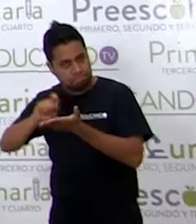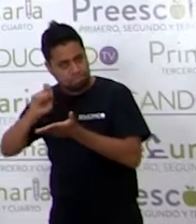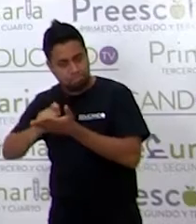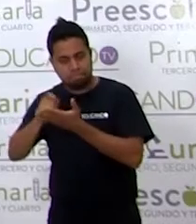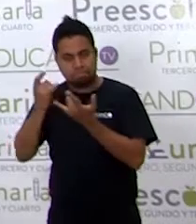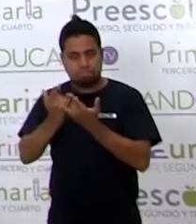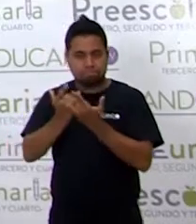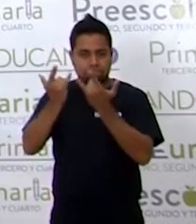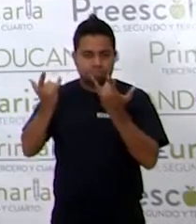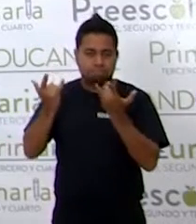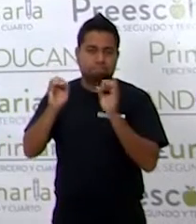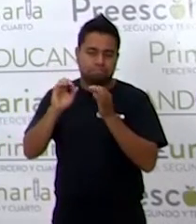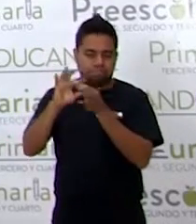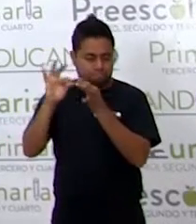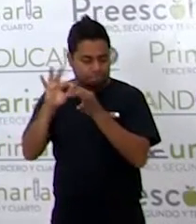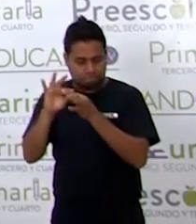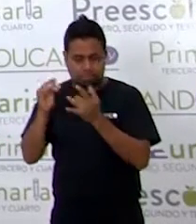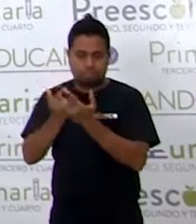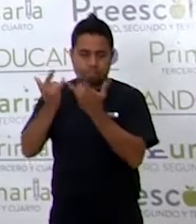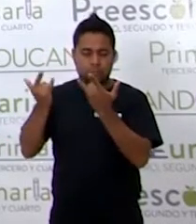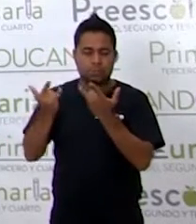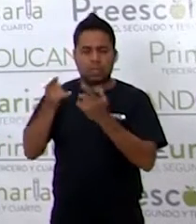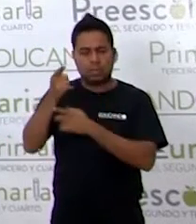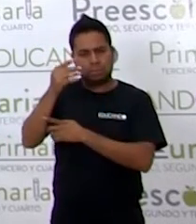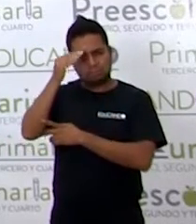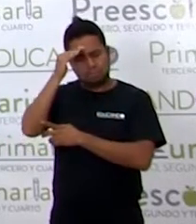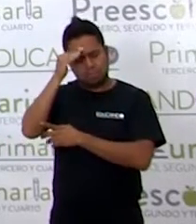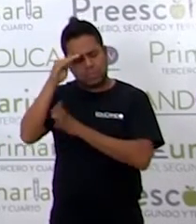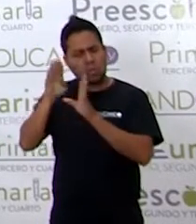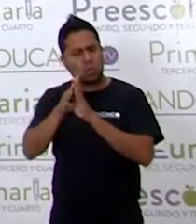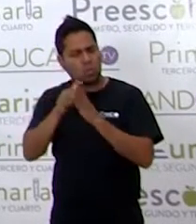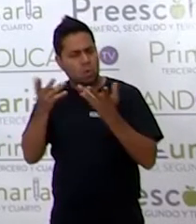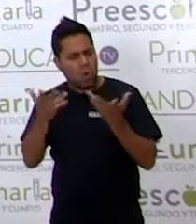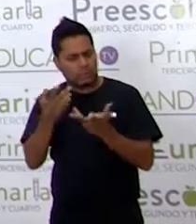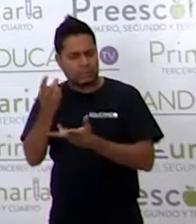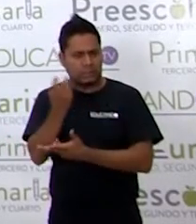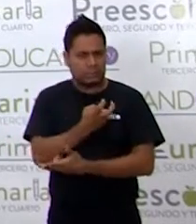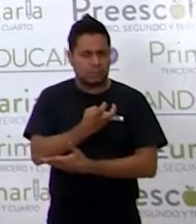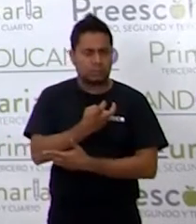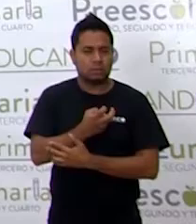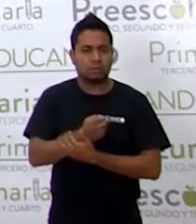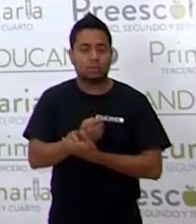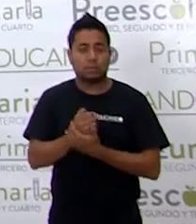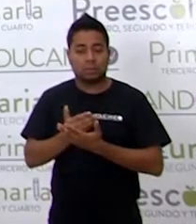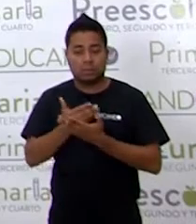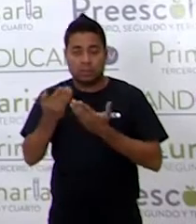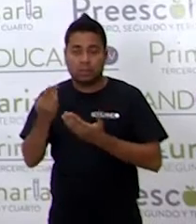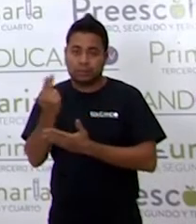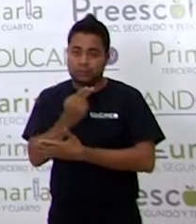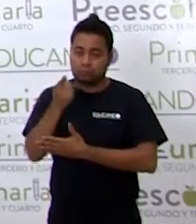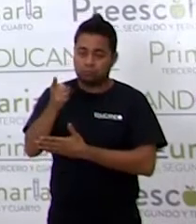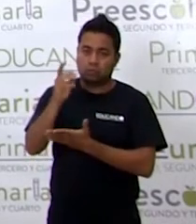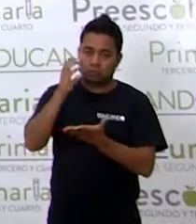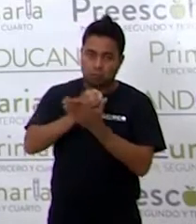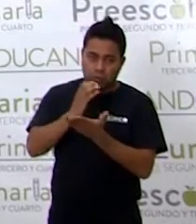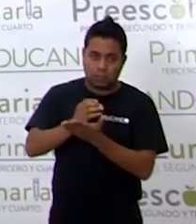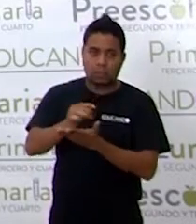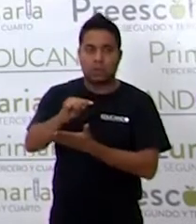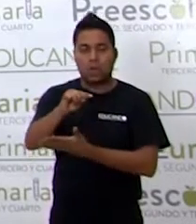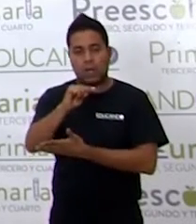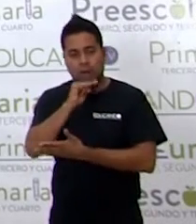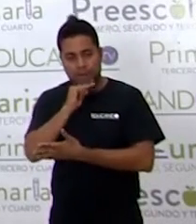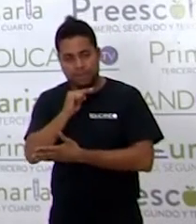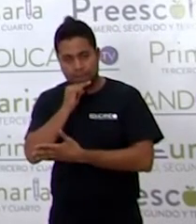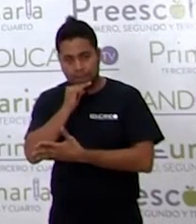Te preguntarás cómo lo vamos a hacer. Para eso necesitamos tu libreta, tu lápiz,